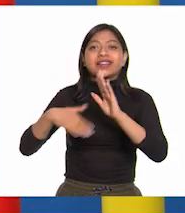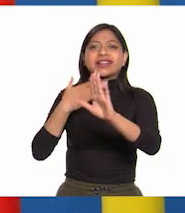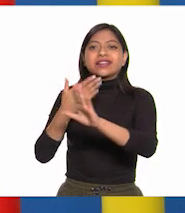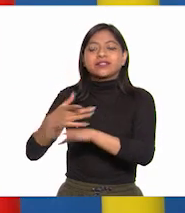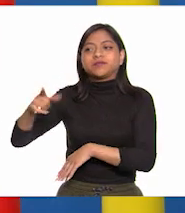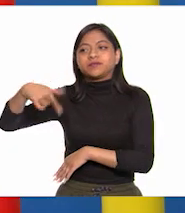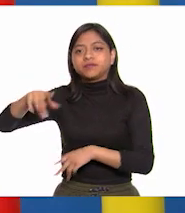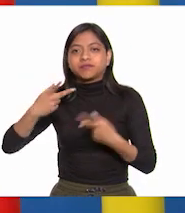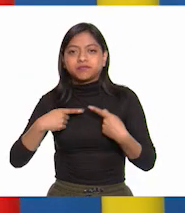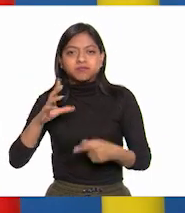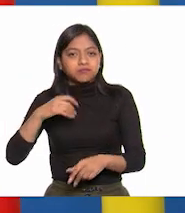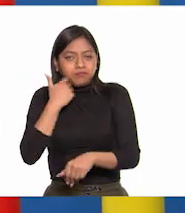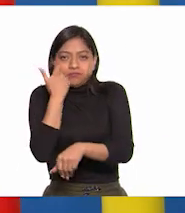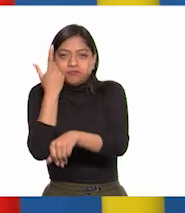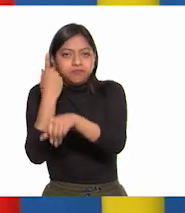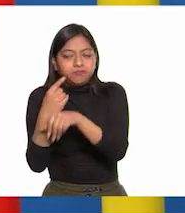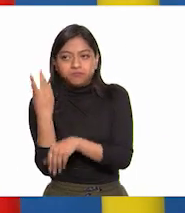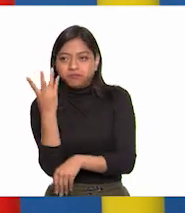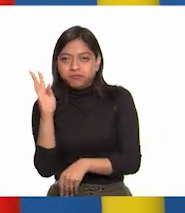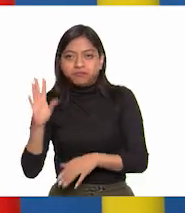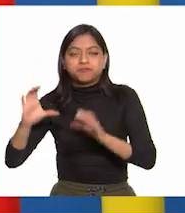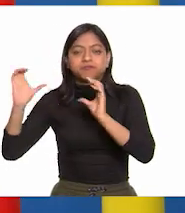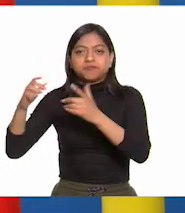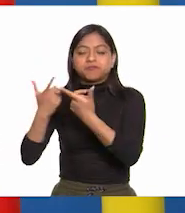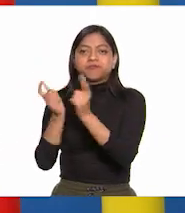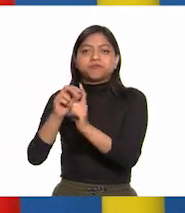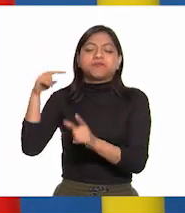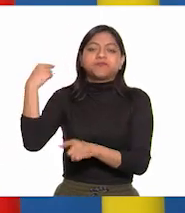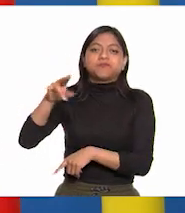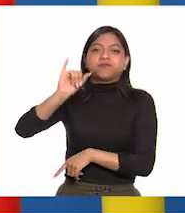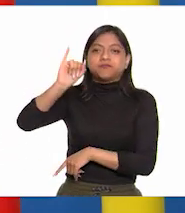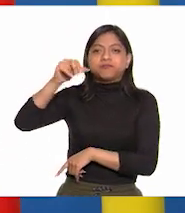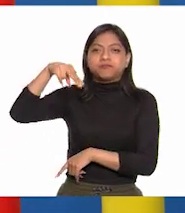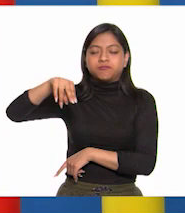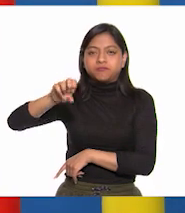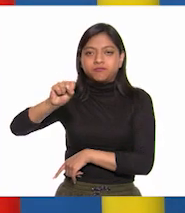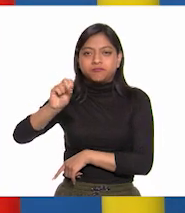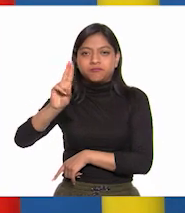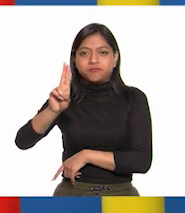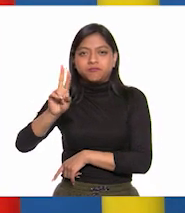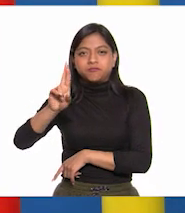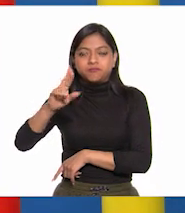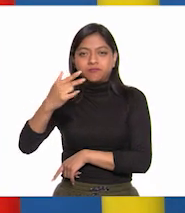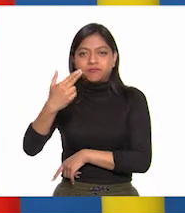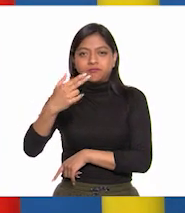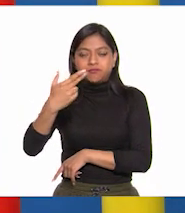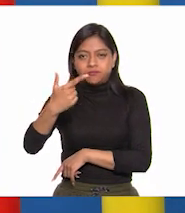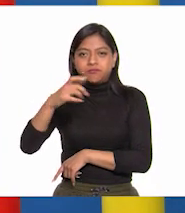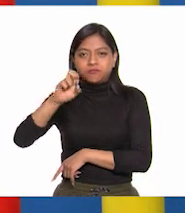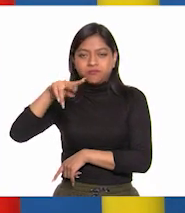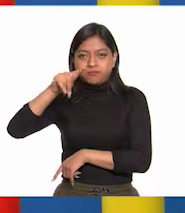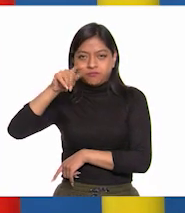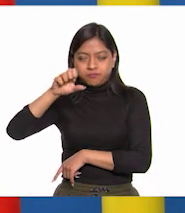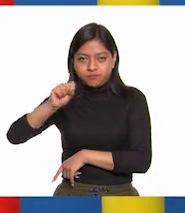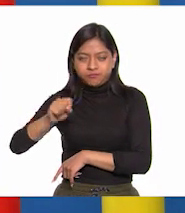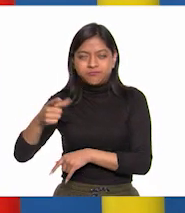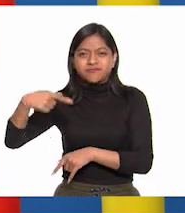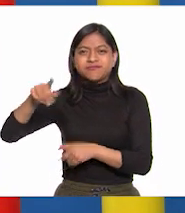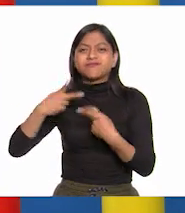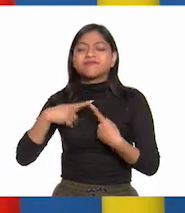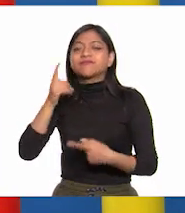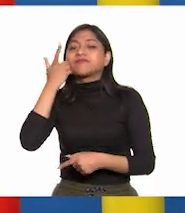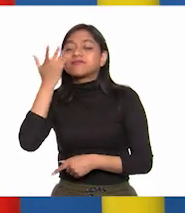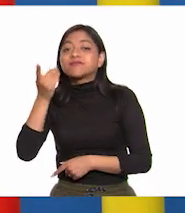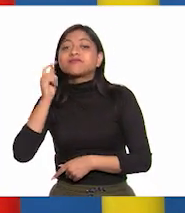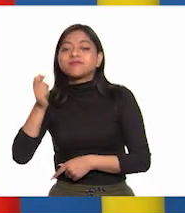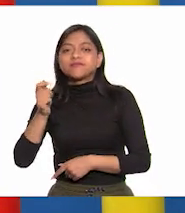de voluntarios formados por los insurgentes, en el cual había personas que querían en un inicio